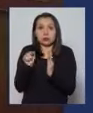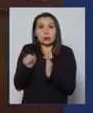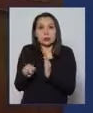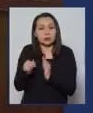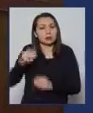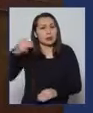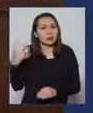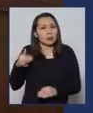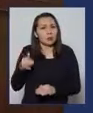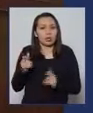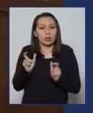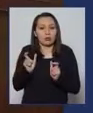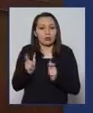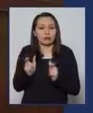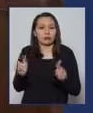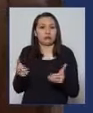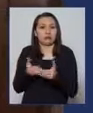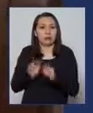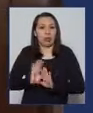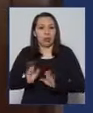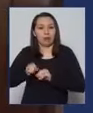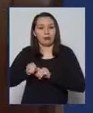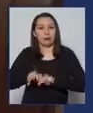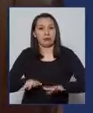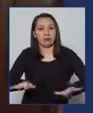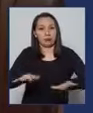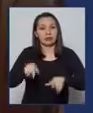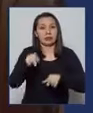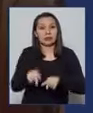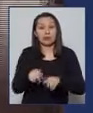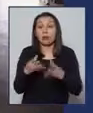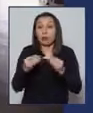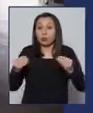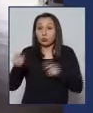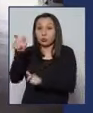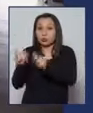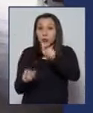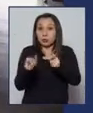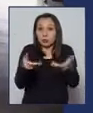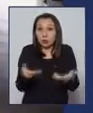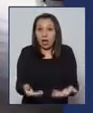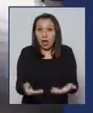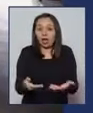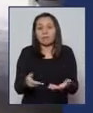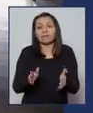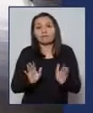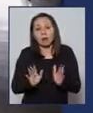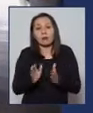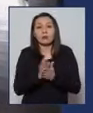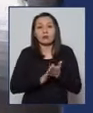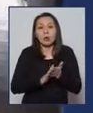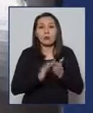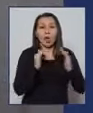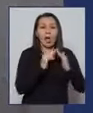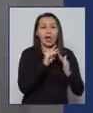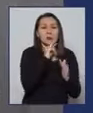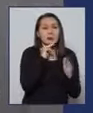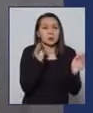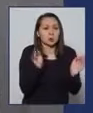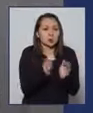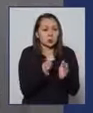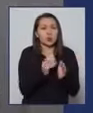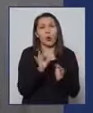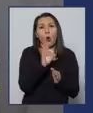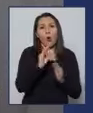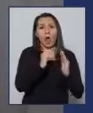fundamental para la contención de esta pandemia. Hoy día son muchas las personas, que ya sea porque cuentan casas pequeñas, porque